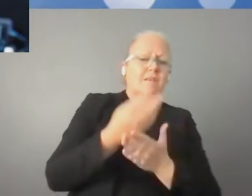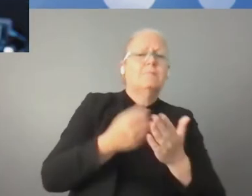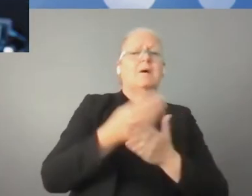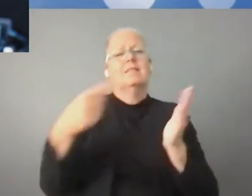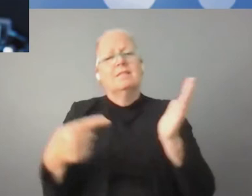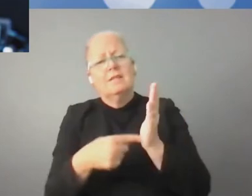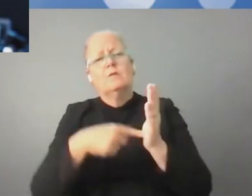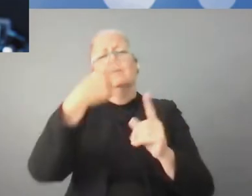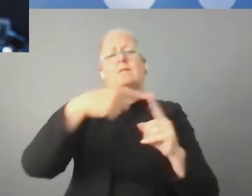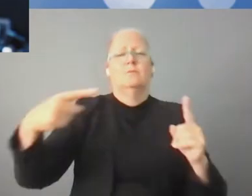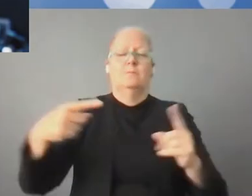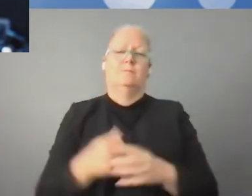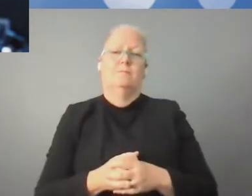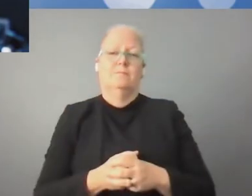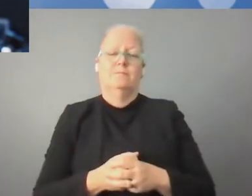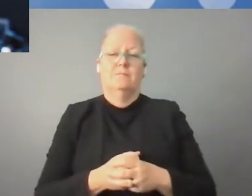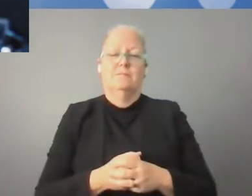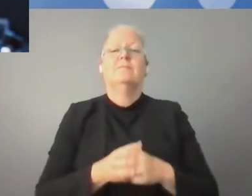los participantes en nuestro país.